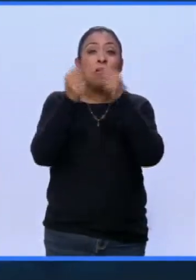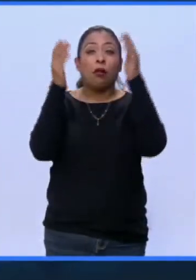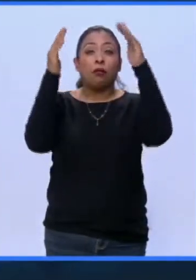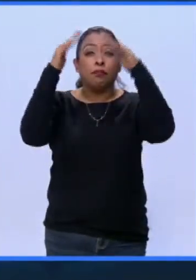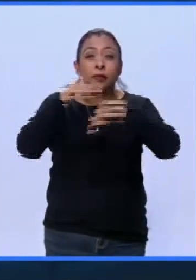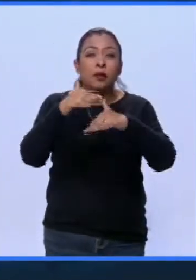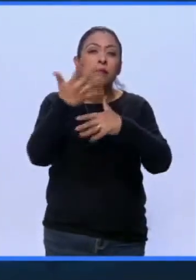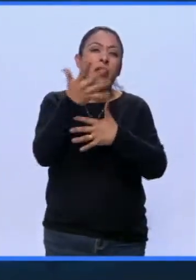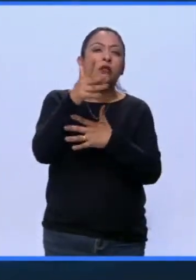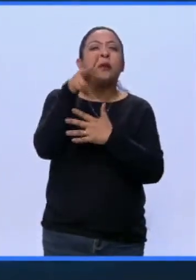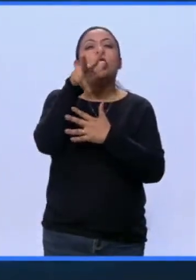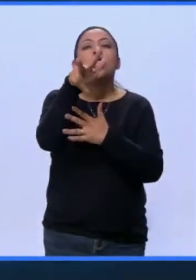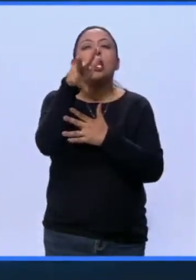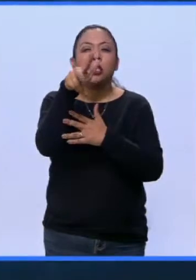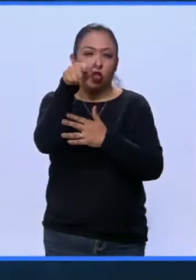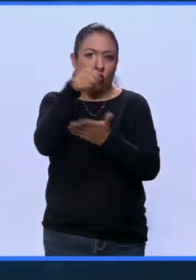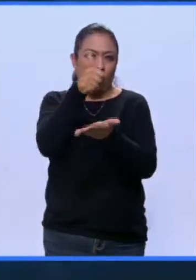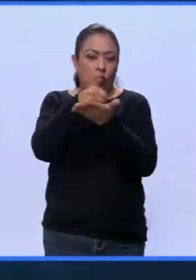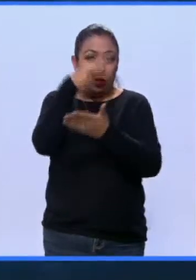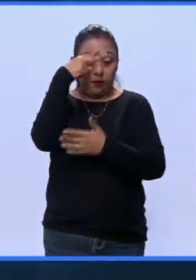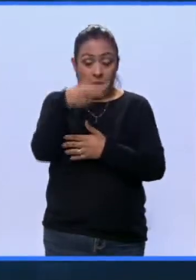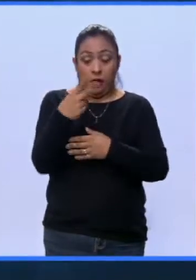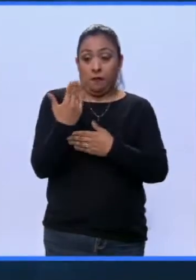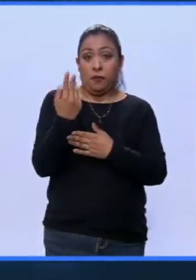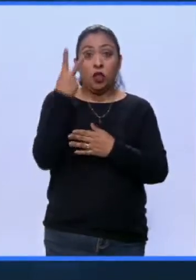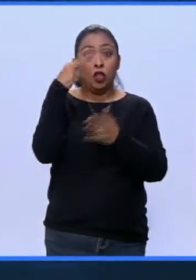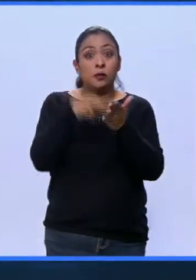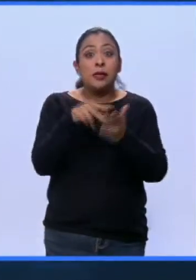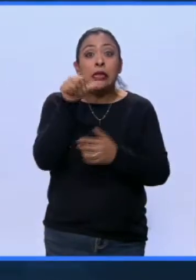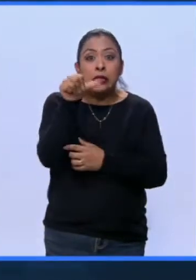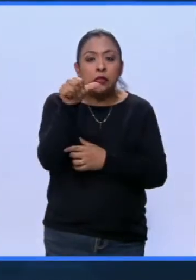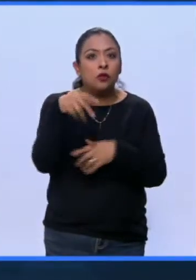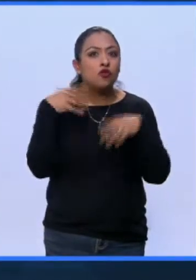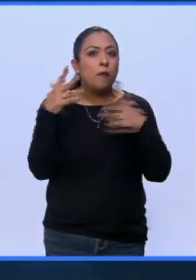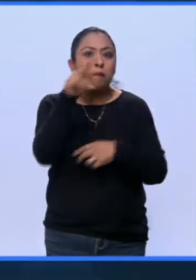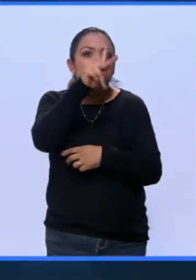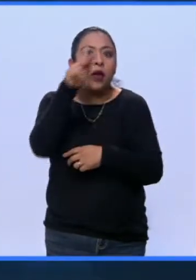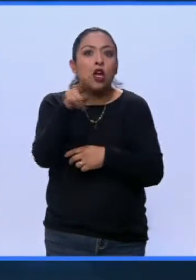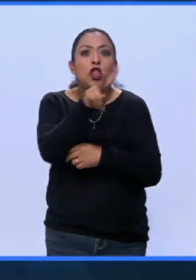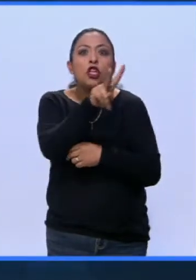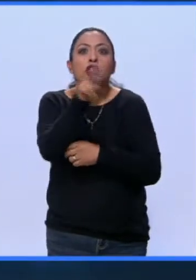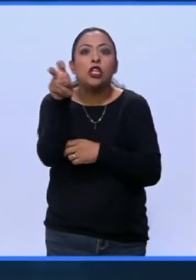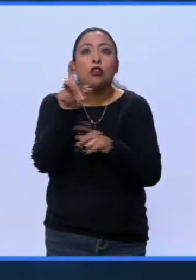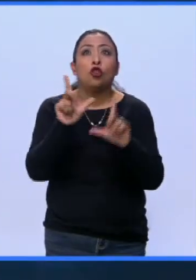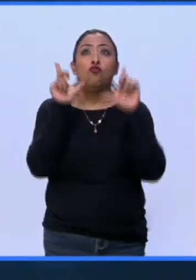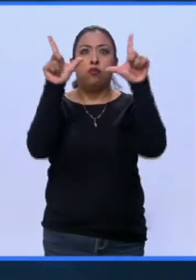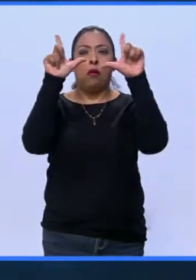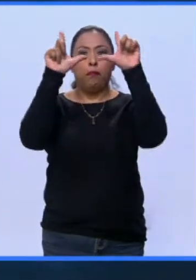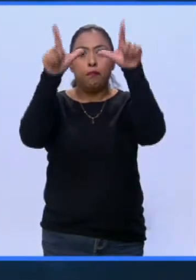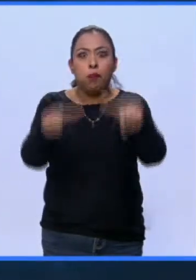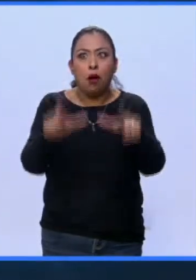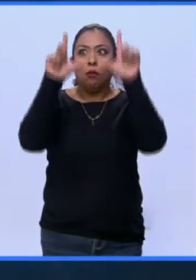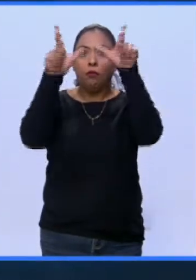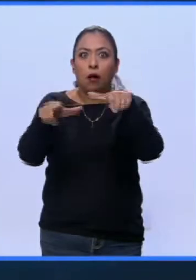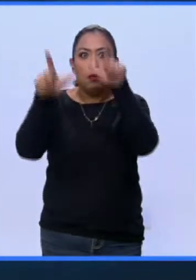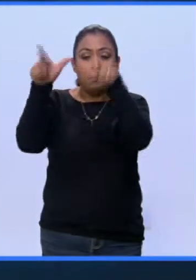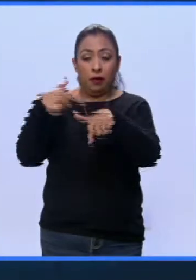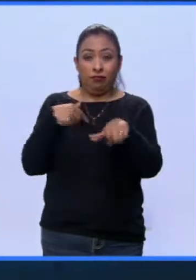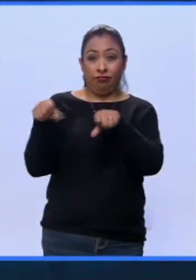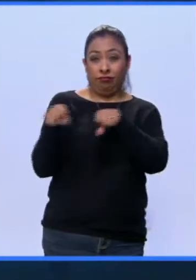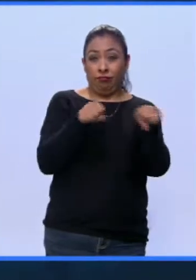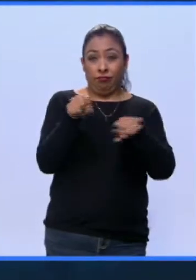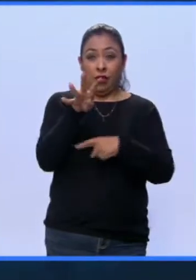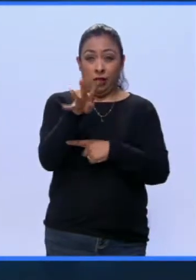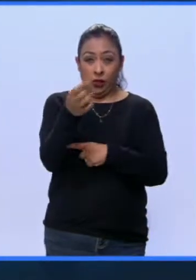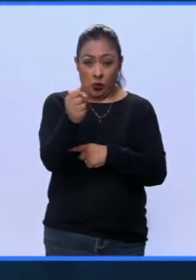18 en la Ciudad de México, pero en 2016 hubo la cifra récord de 200 anuncios que se cayeron. En el terremoto del